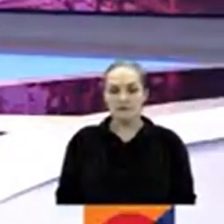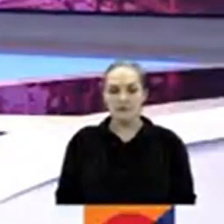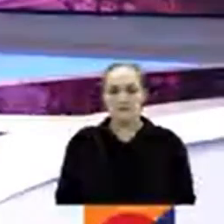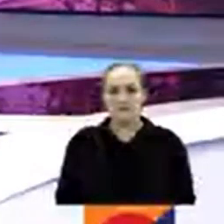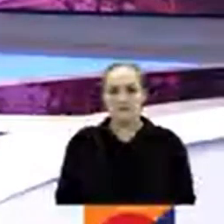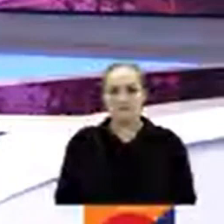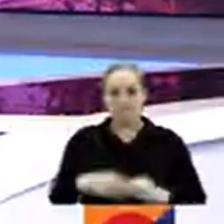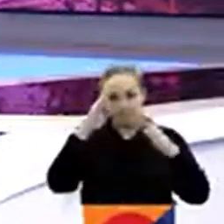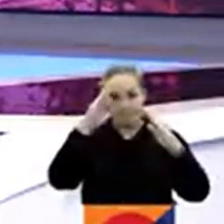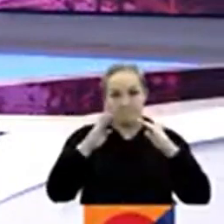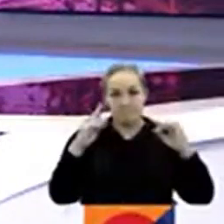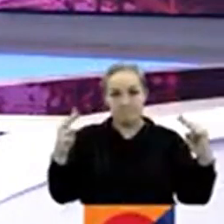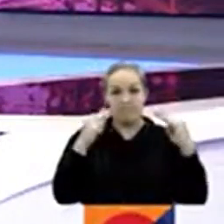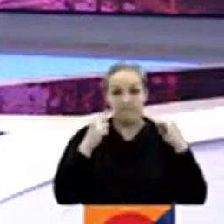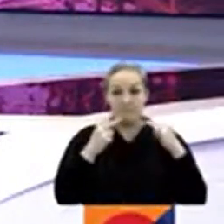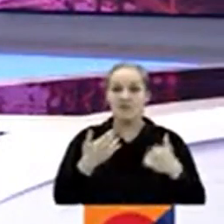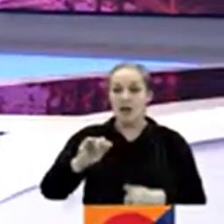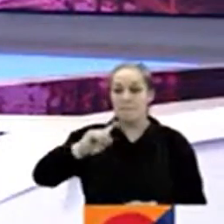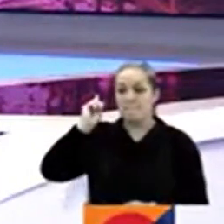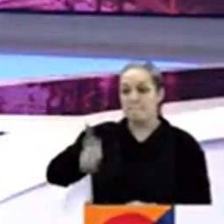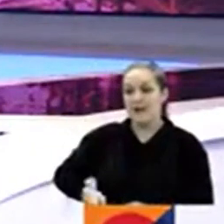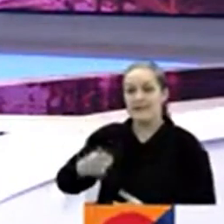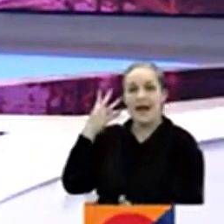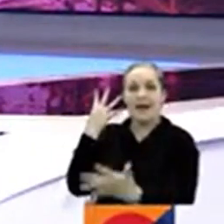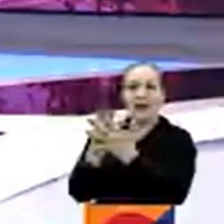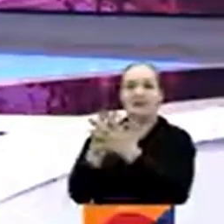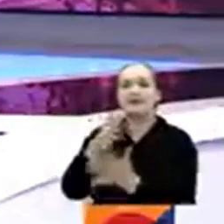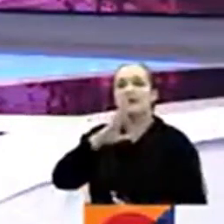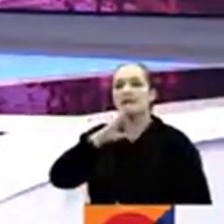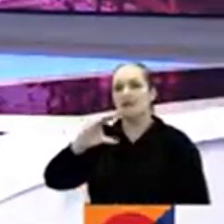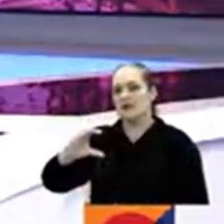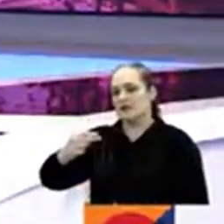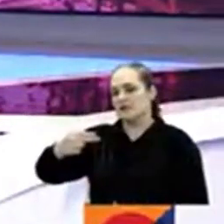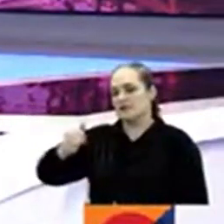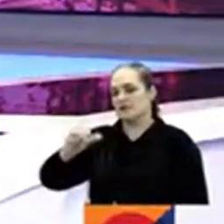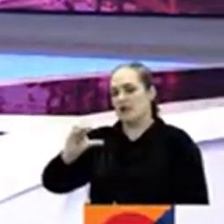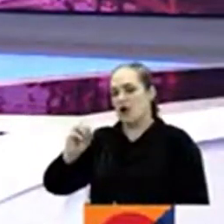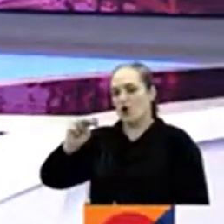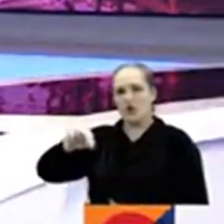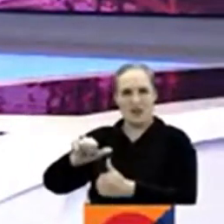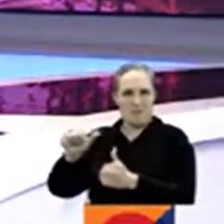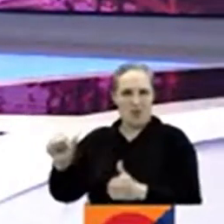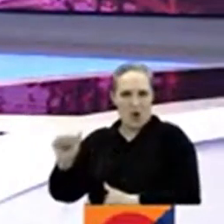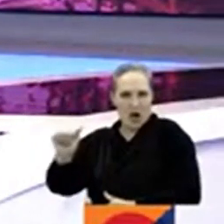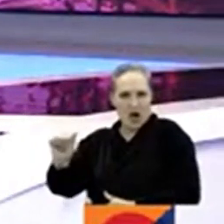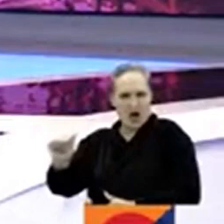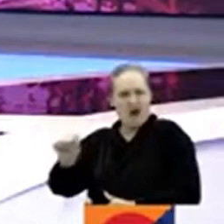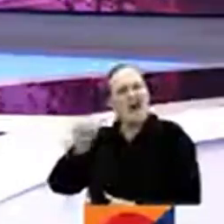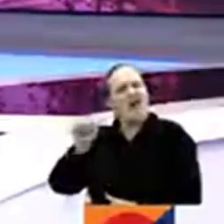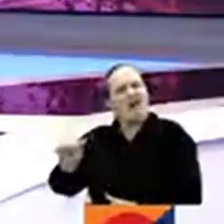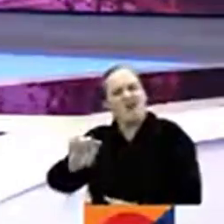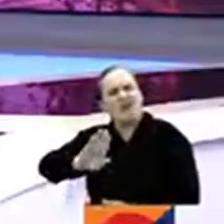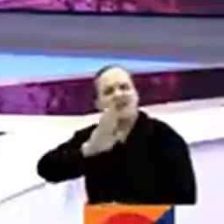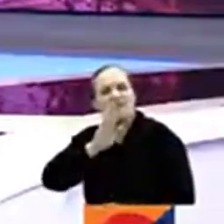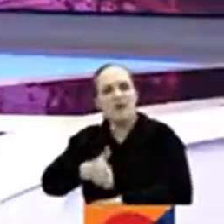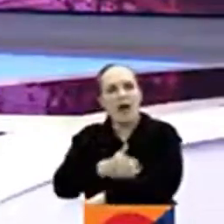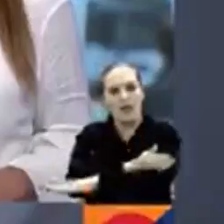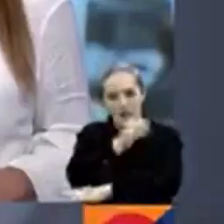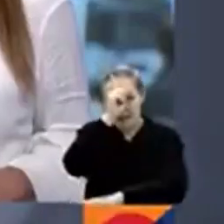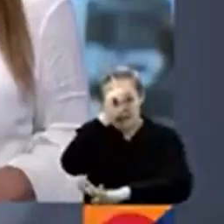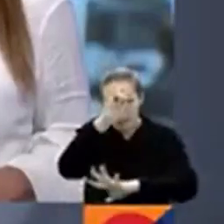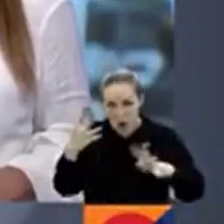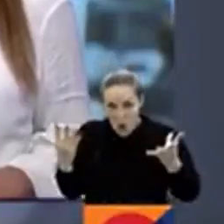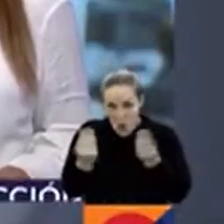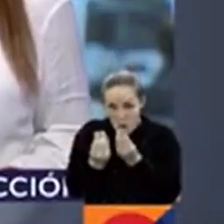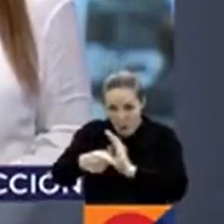Mucha atención porque a la cárcel fue enviada Margaret Chacón, señalada de haber participado en el asesinato del fiscal paraguayo Marcelo Peche. Estefania